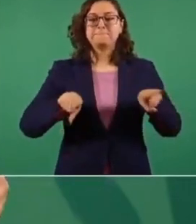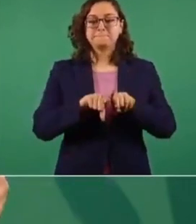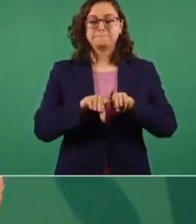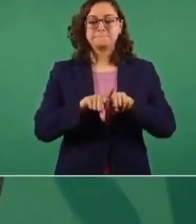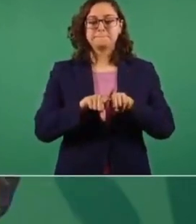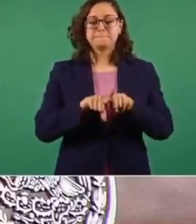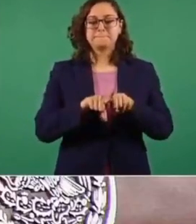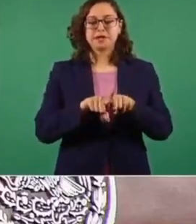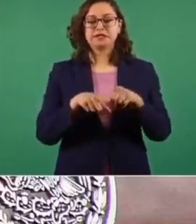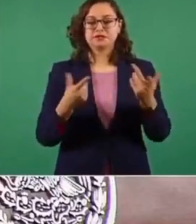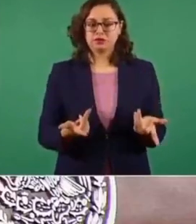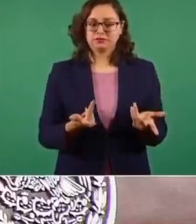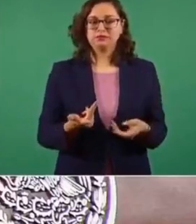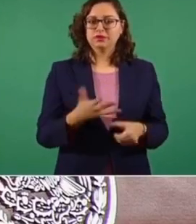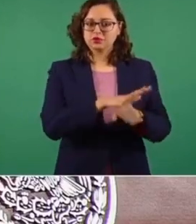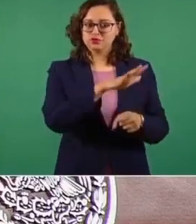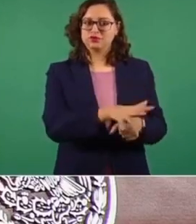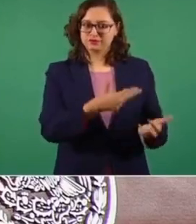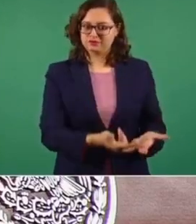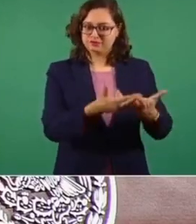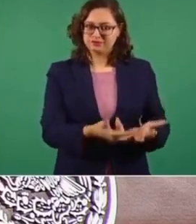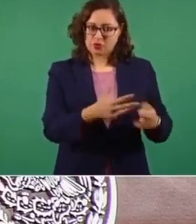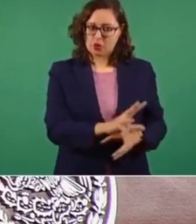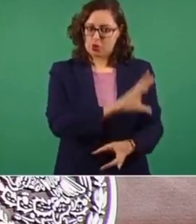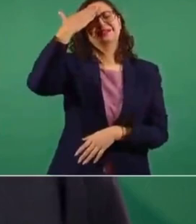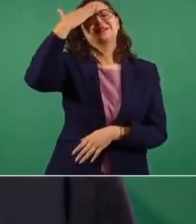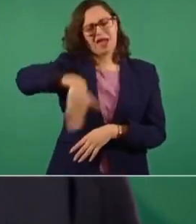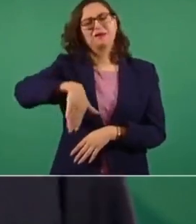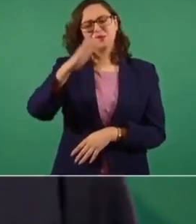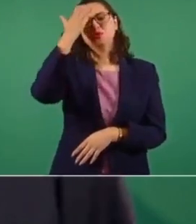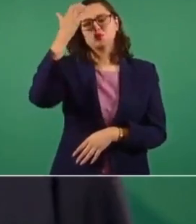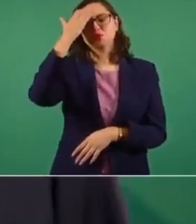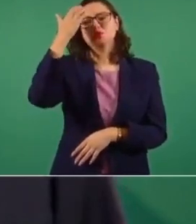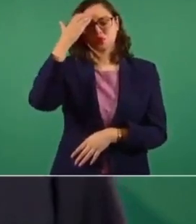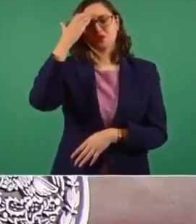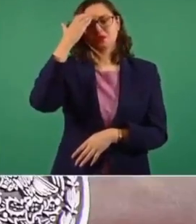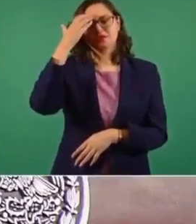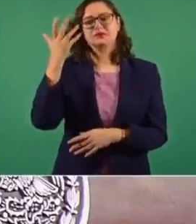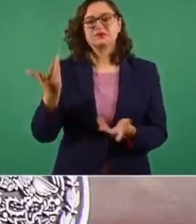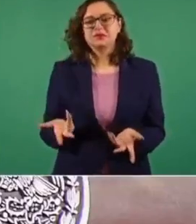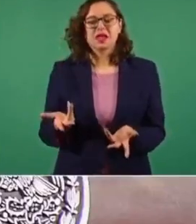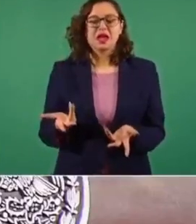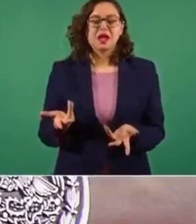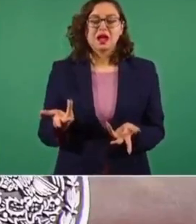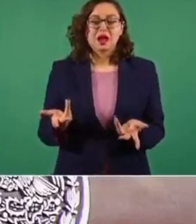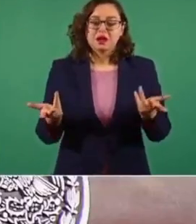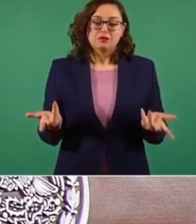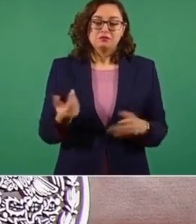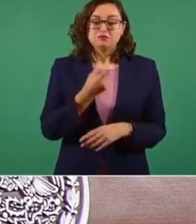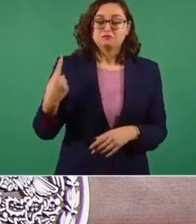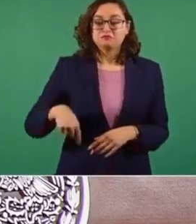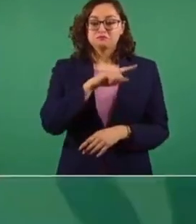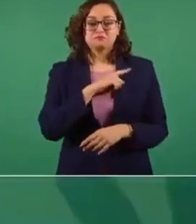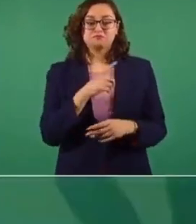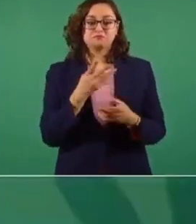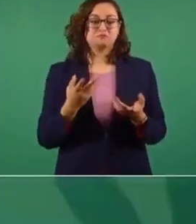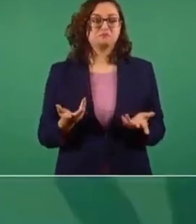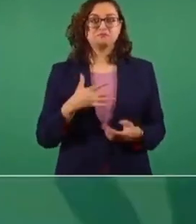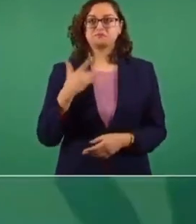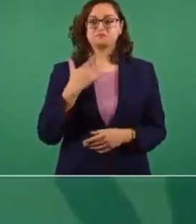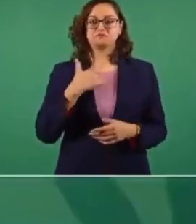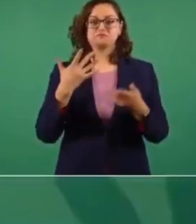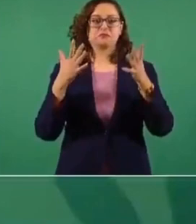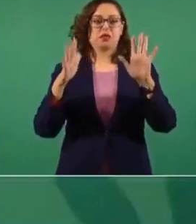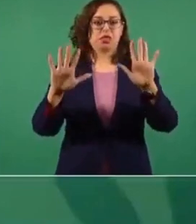alcance el gas, o sea, que esté completo el cilindro. Y tampoco nos podemos apresurar a decir que